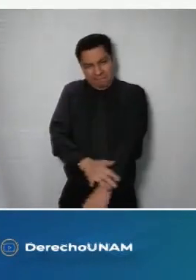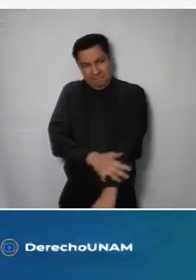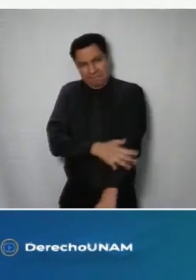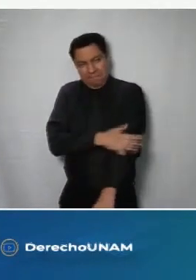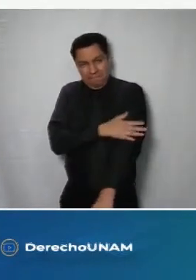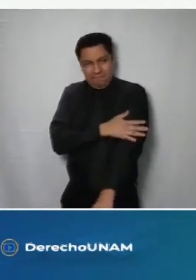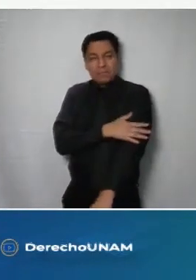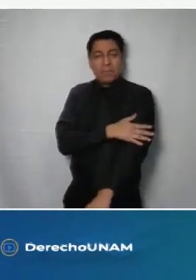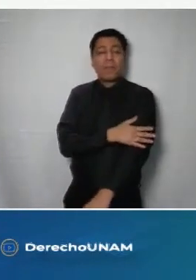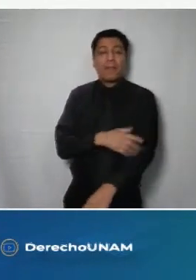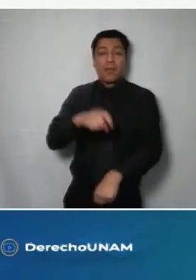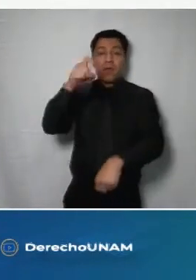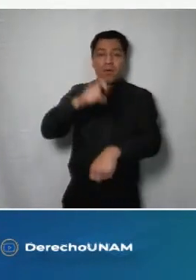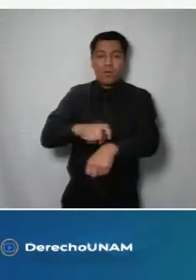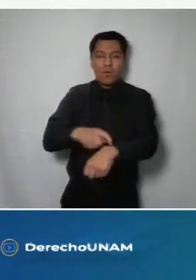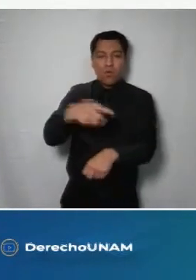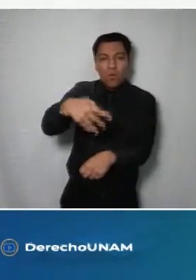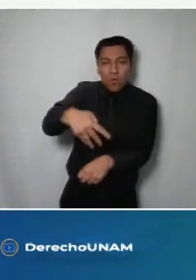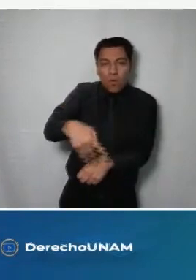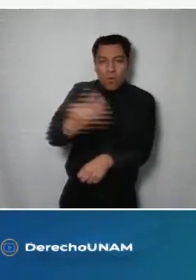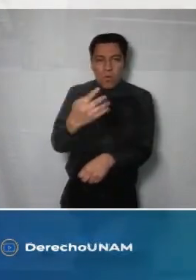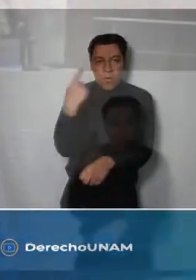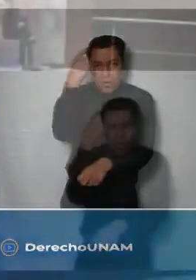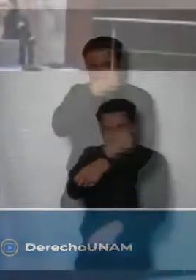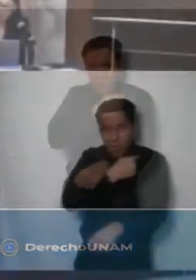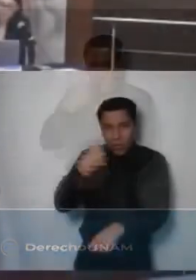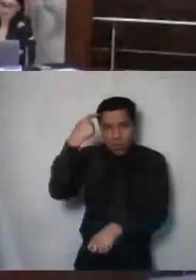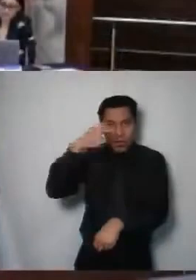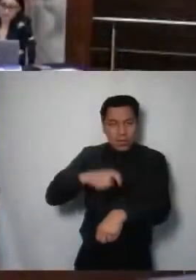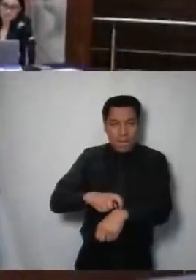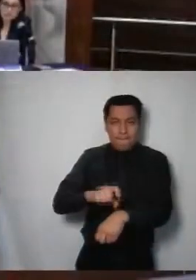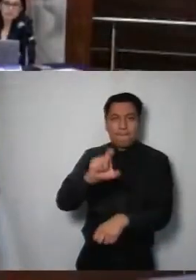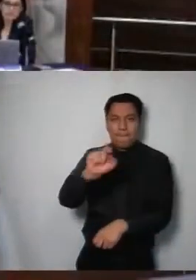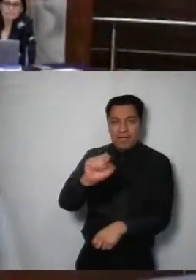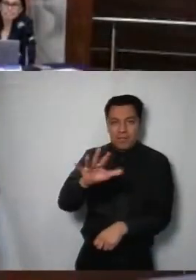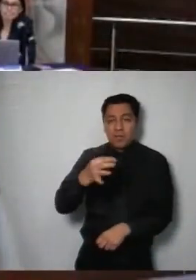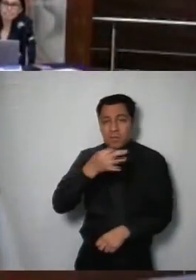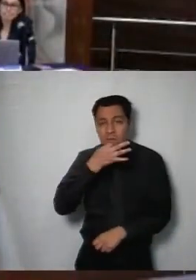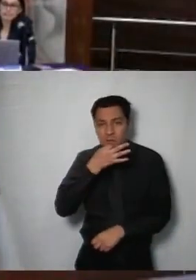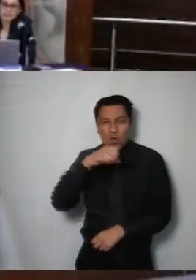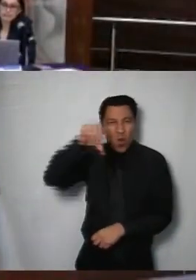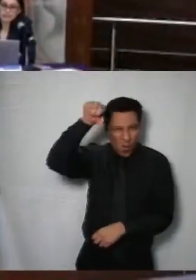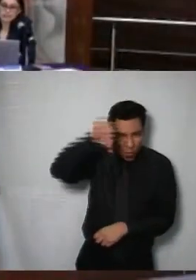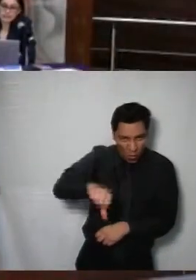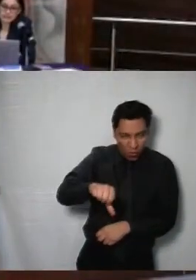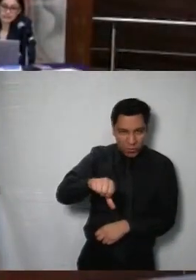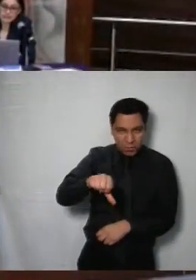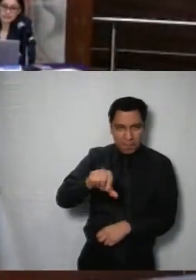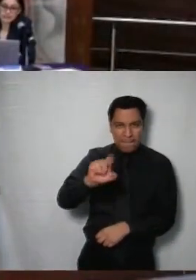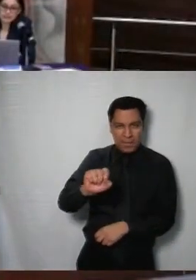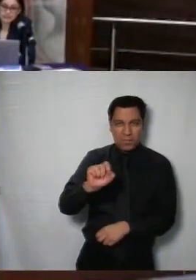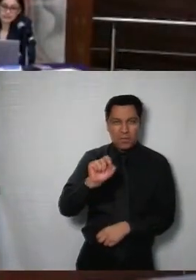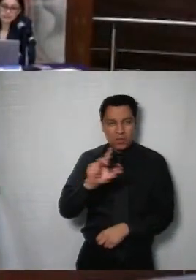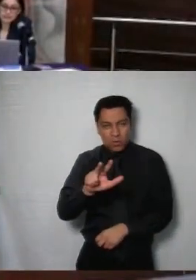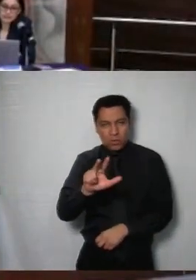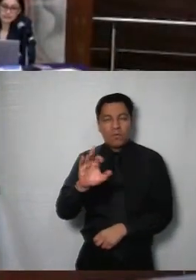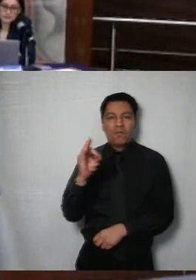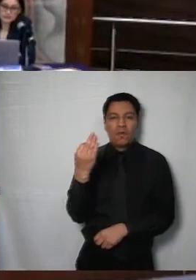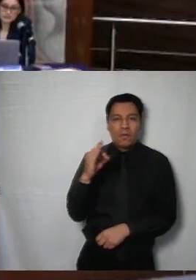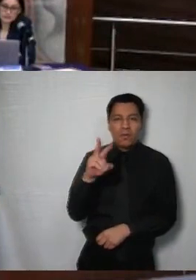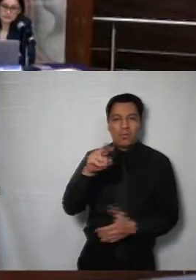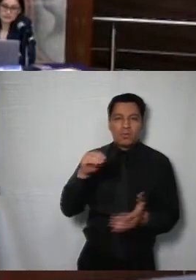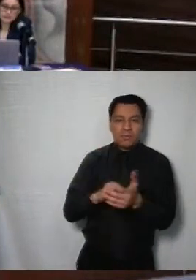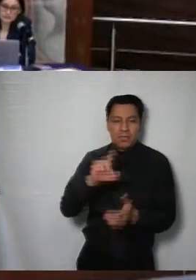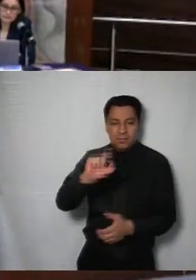las 14 horas con 25 minutos del día 28 de febrero del año 2024 se da por